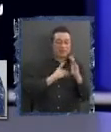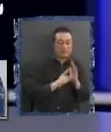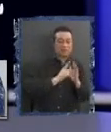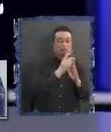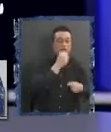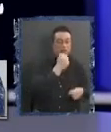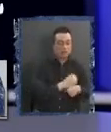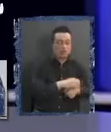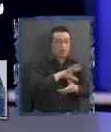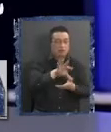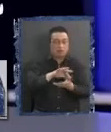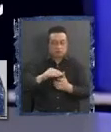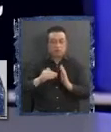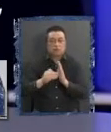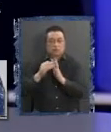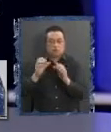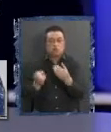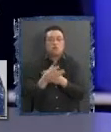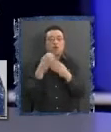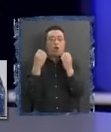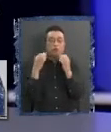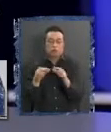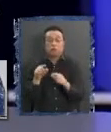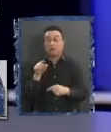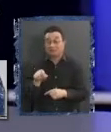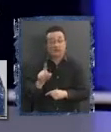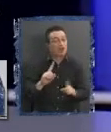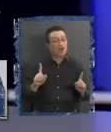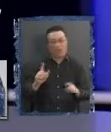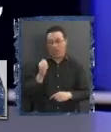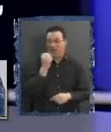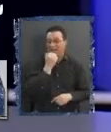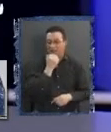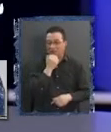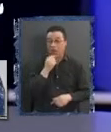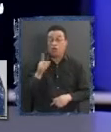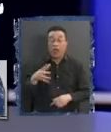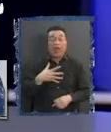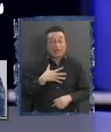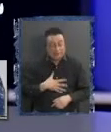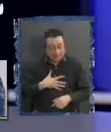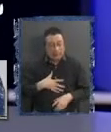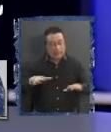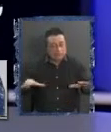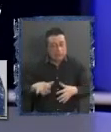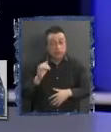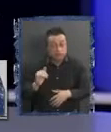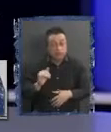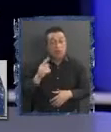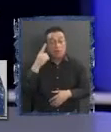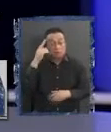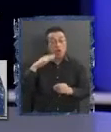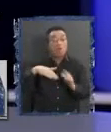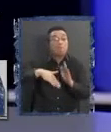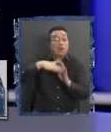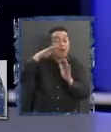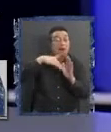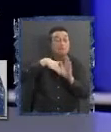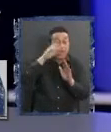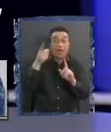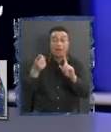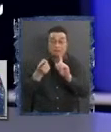empleo, crecimiento y nuevas oportunidades. Eso no es así. Por mucho que ella quiera que así sea, la mayor participación, sea, que